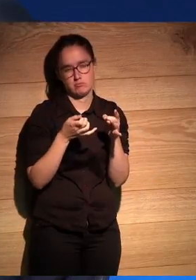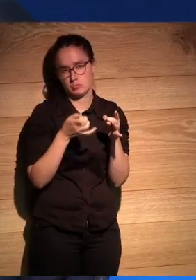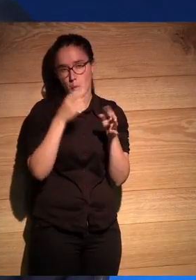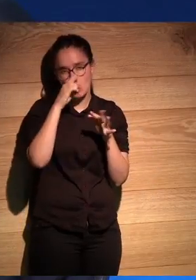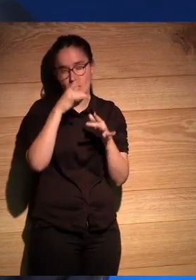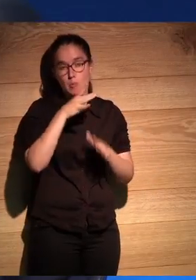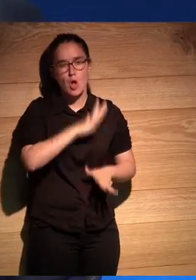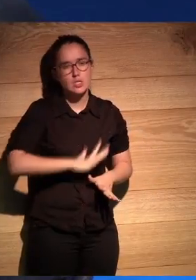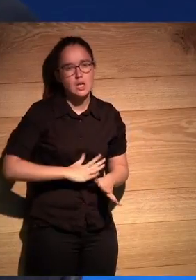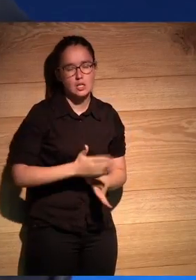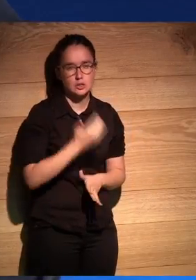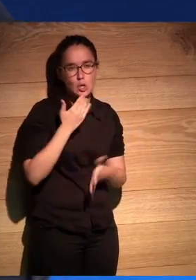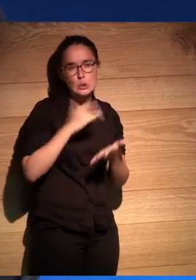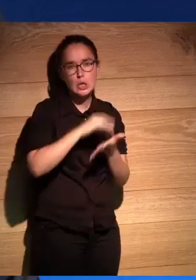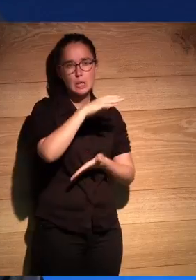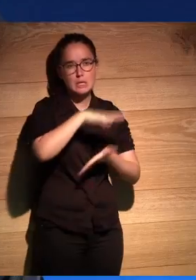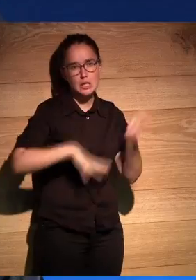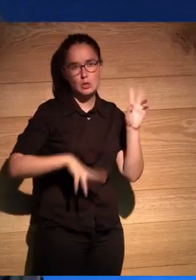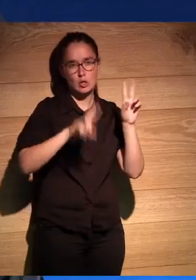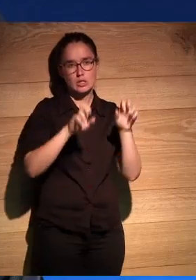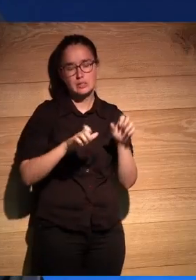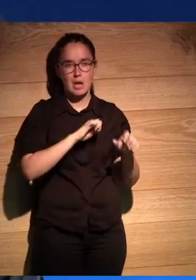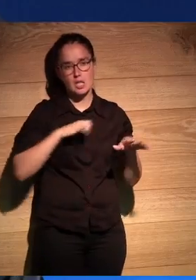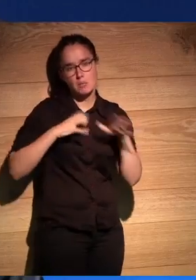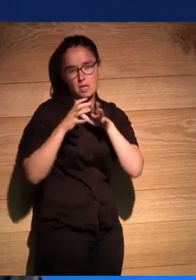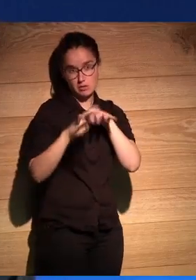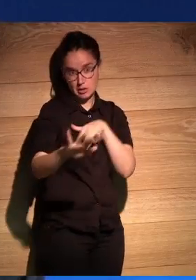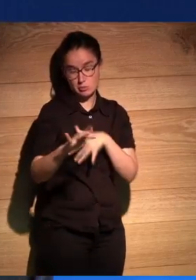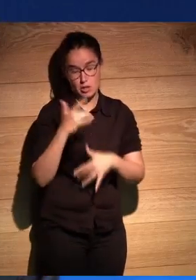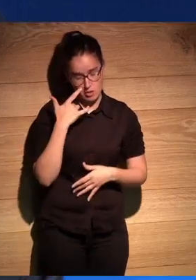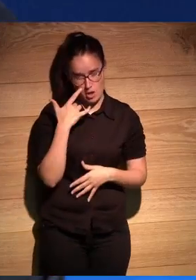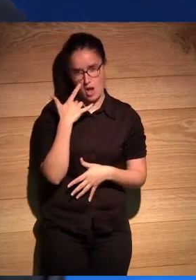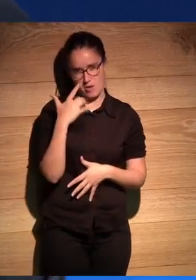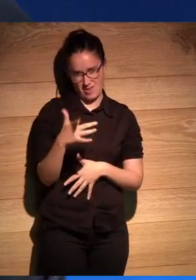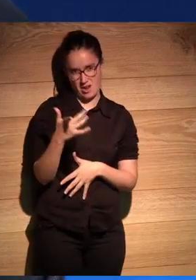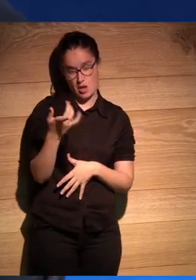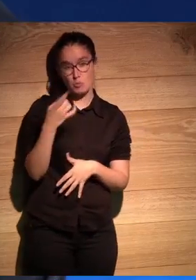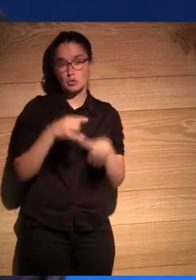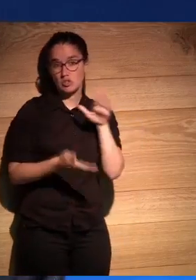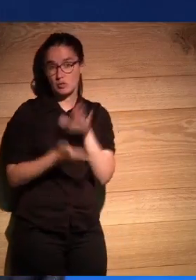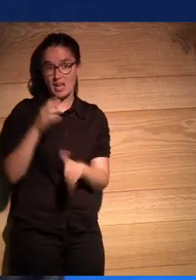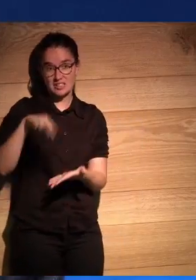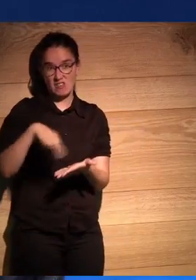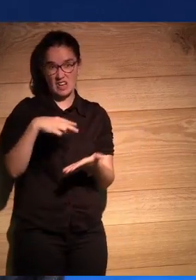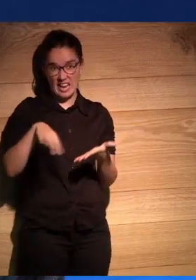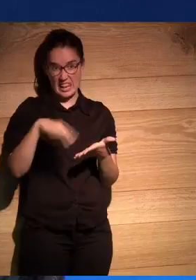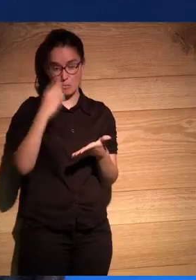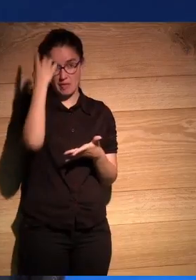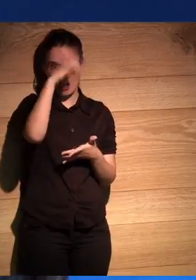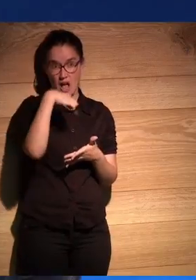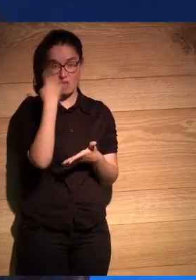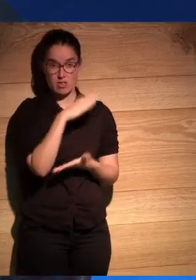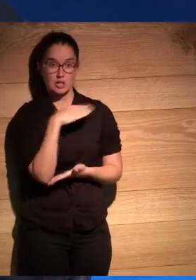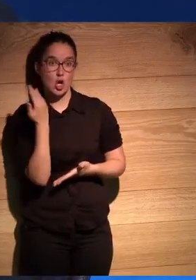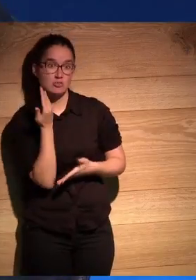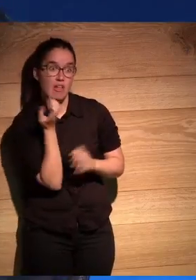por si nos ha pasado algo en Barcelona con el tema del independentismo yo le digo oye le digo ustedes van a bailar y les tiran cabezas cortadas